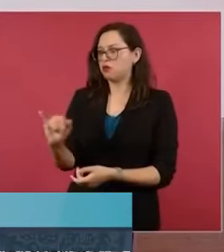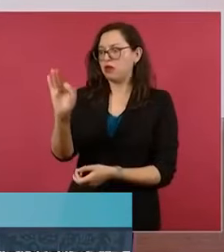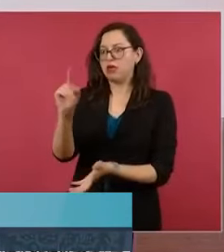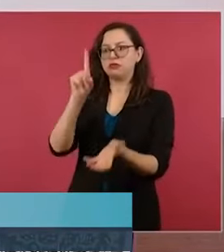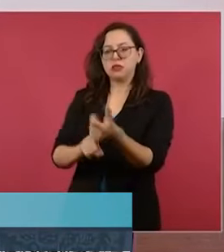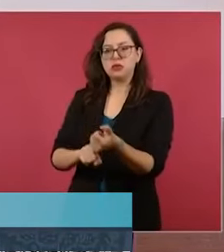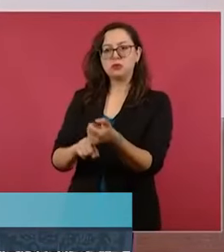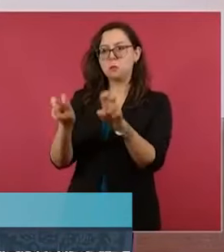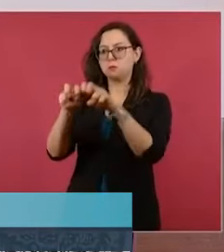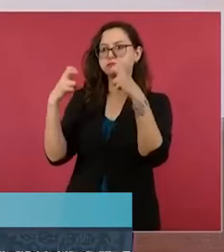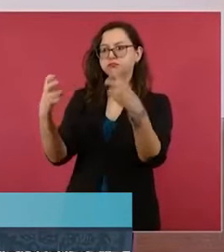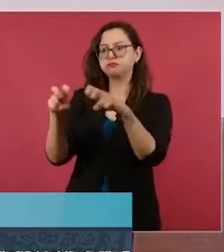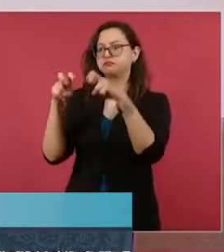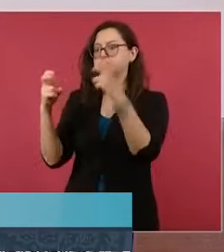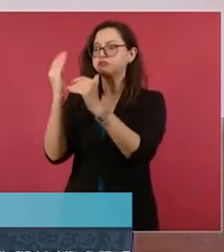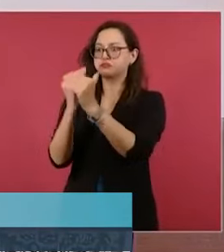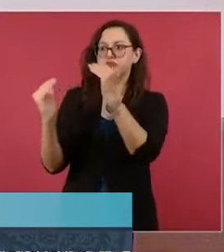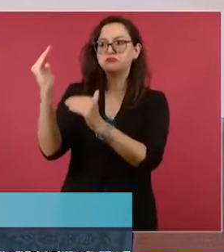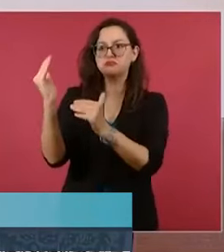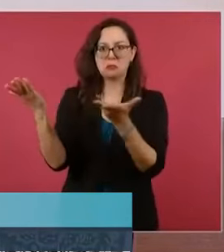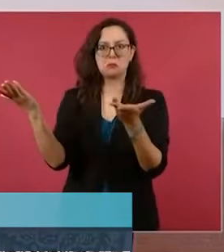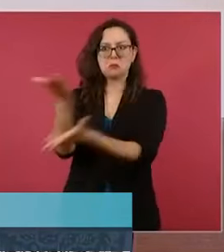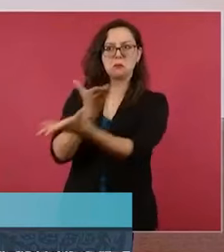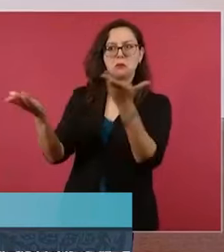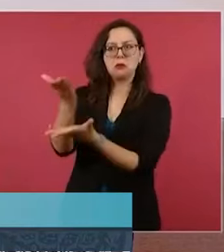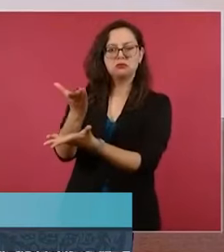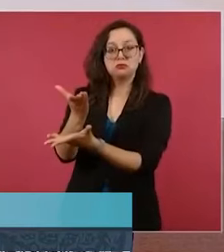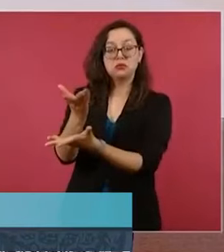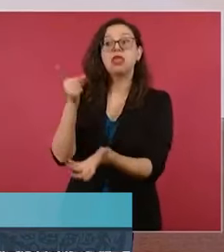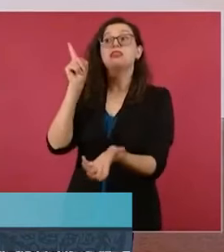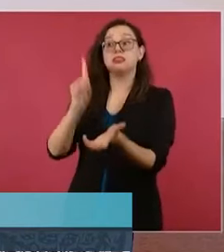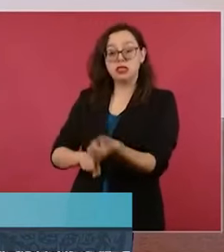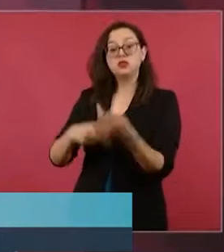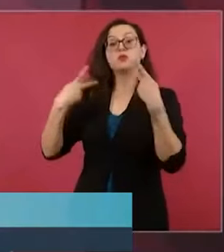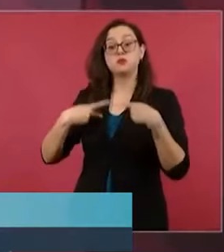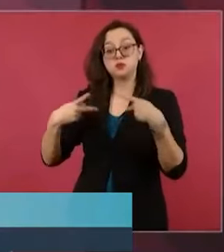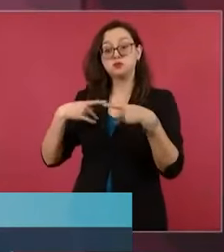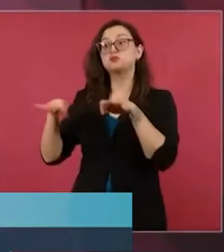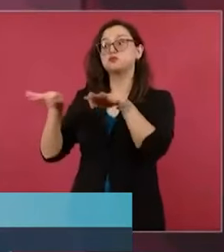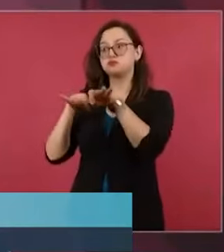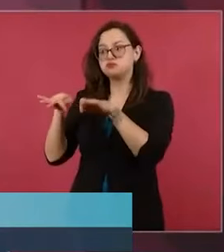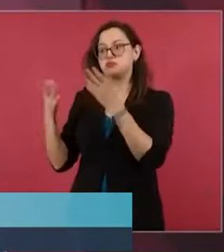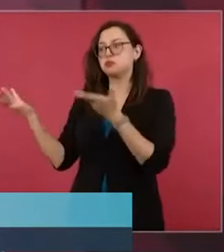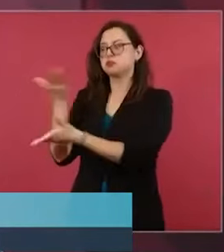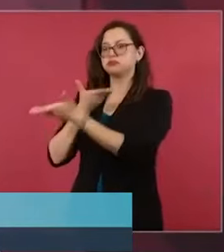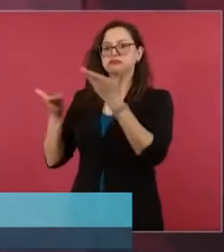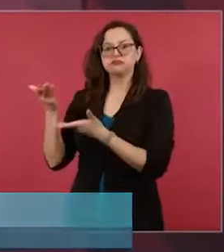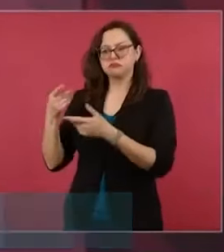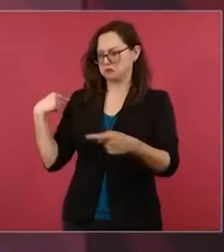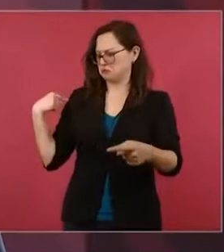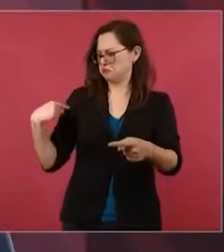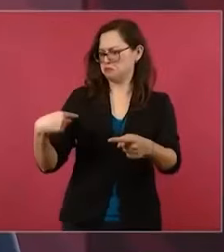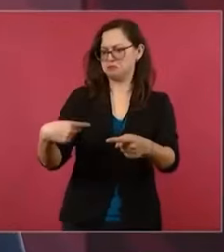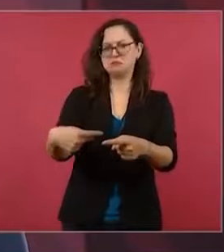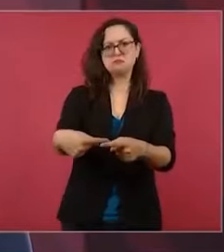obviamente los trabajadores del Poder Judicial, que se haga una discusión amplia en estos meses